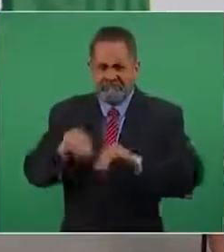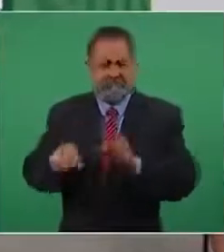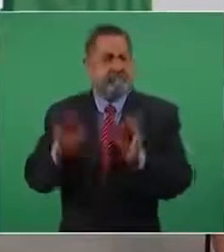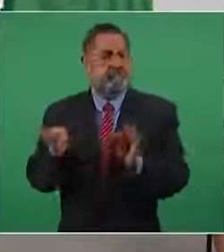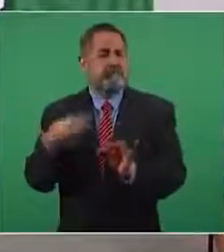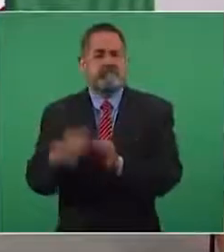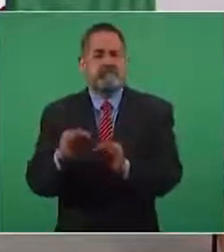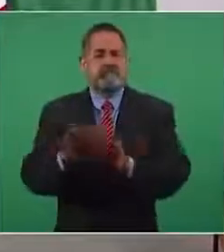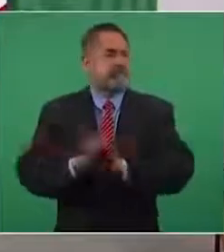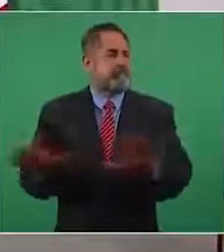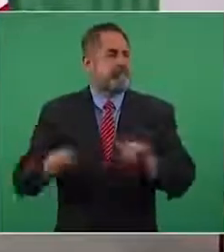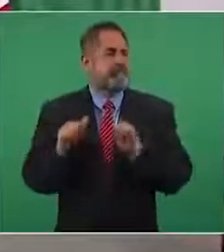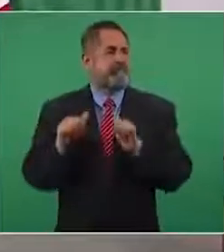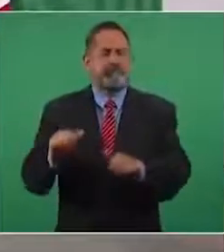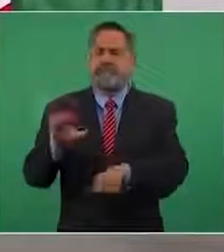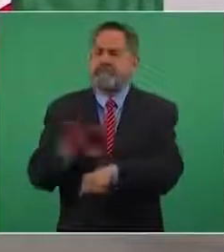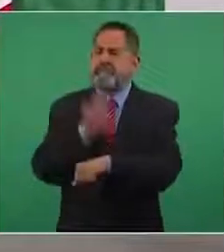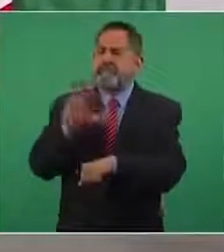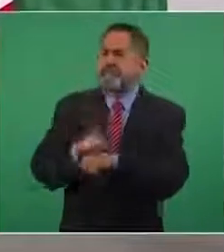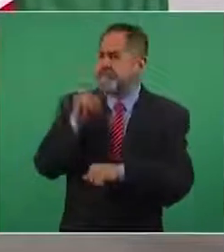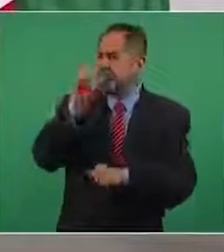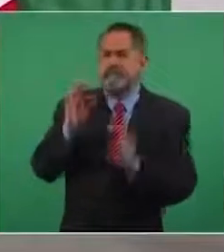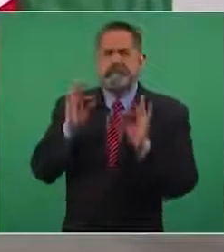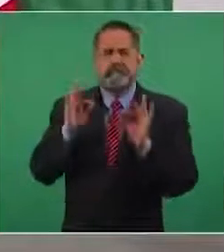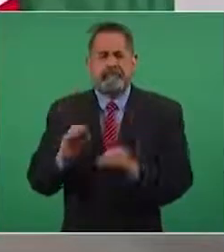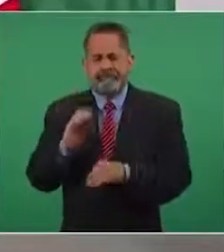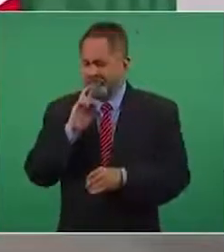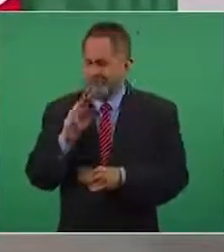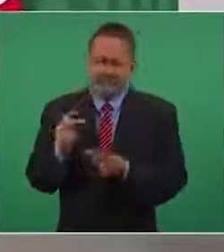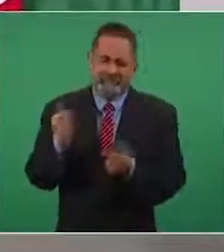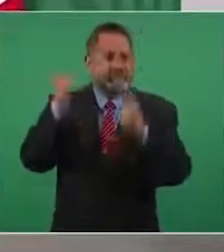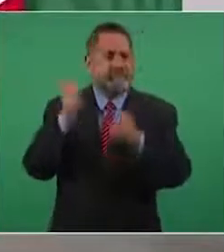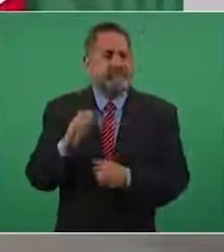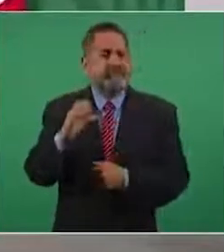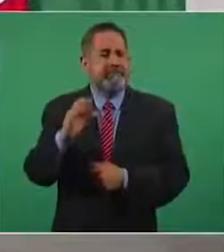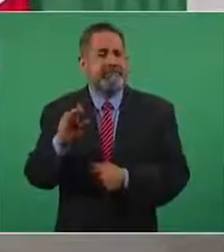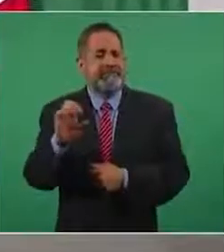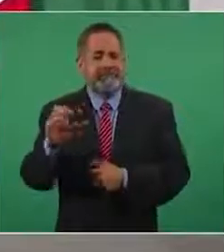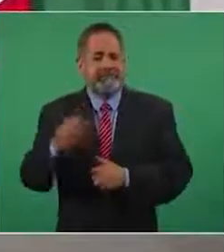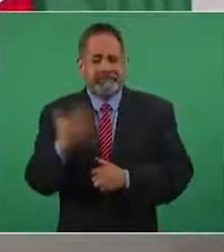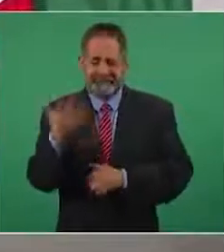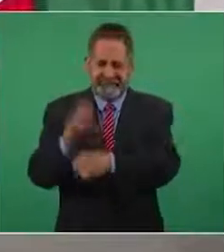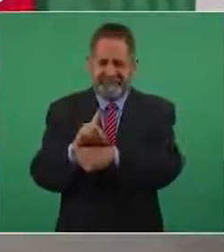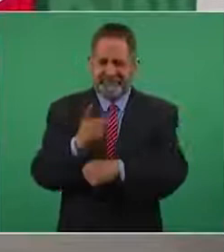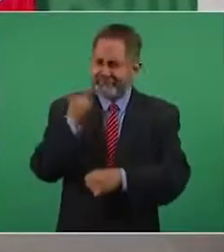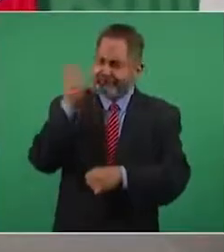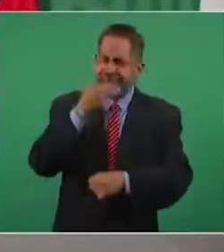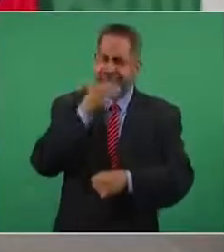de la Comisión Federal de Electricidad resolvieron el problema, en cinco días.